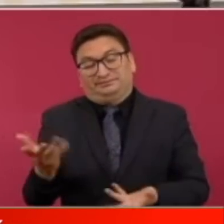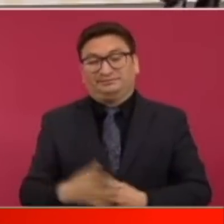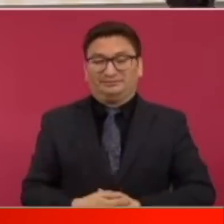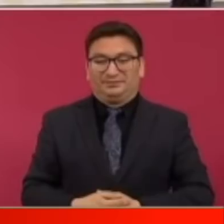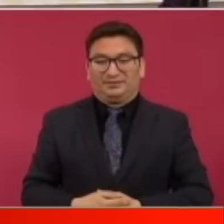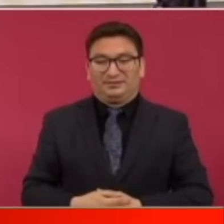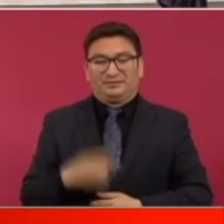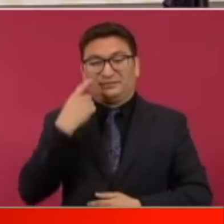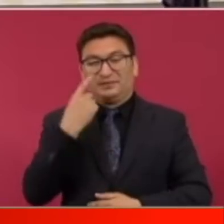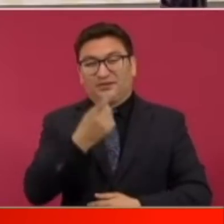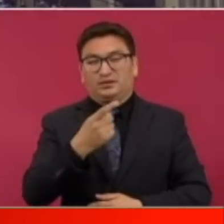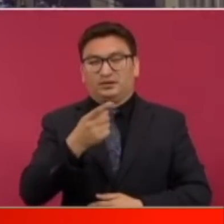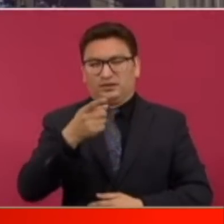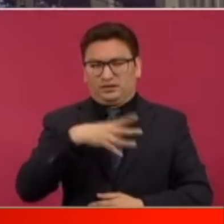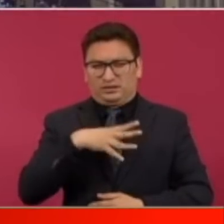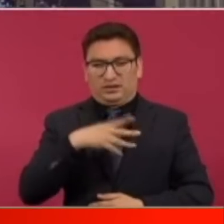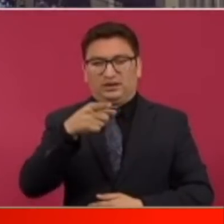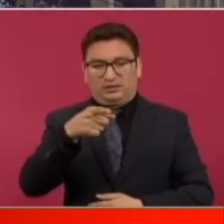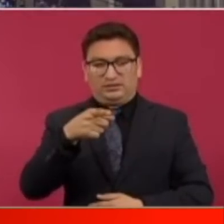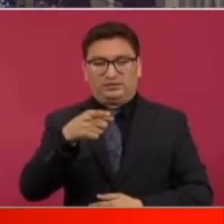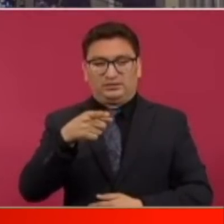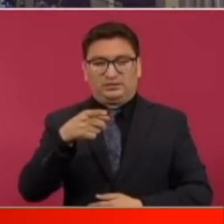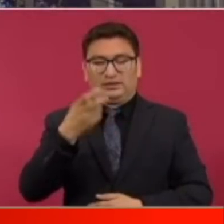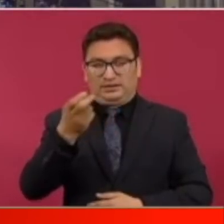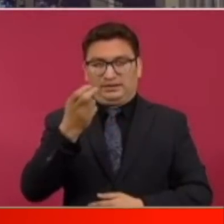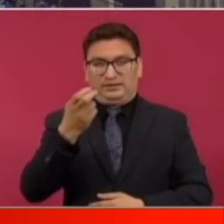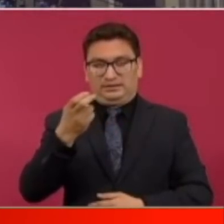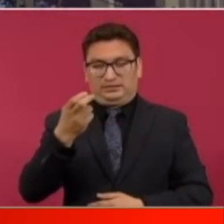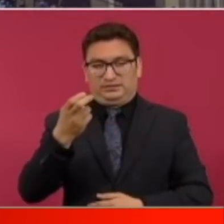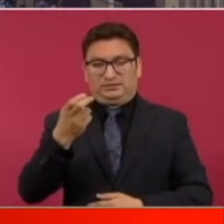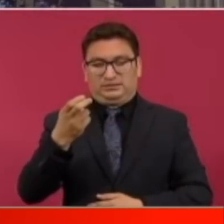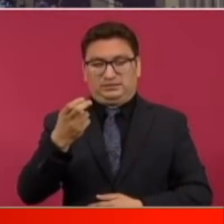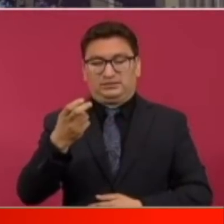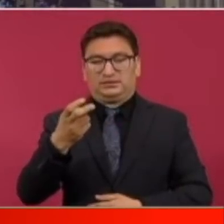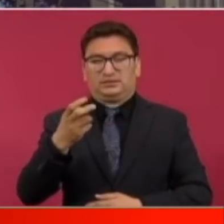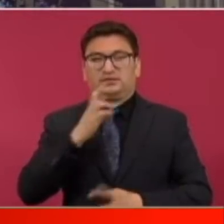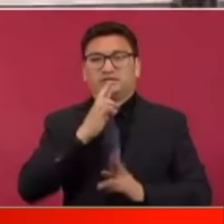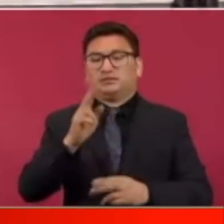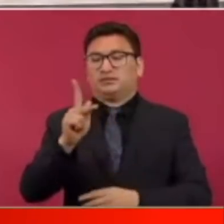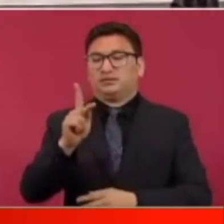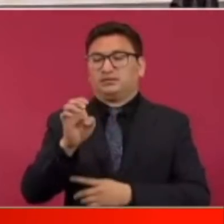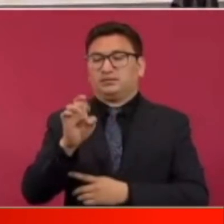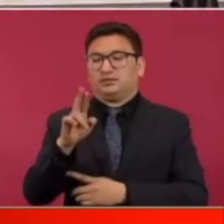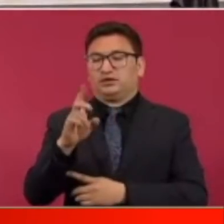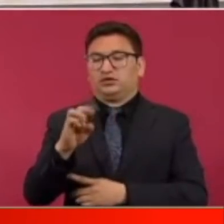no tienen un fragmento ah bueno eso es lo que contesta este Pedro Miguel